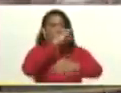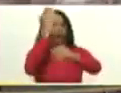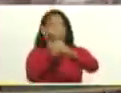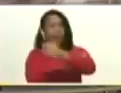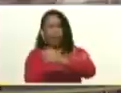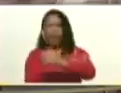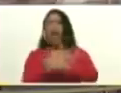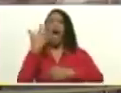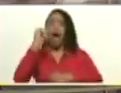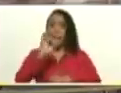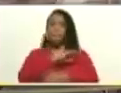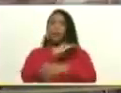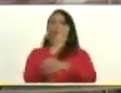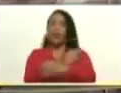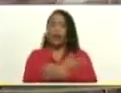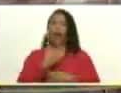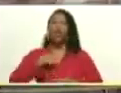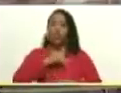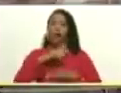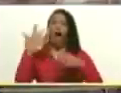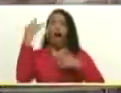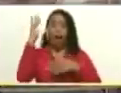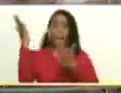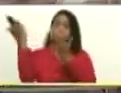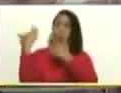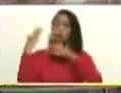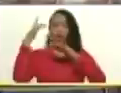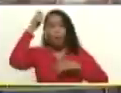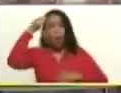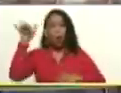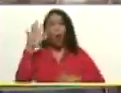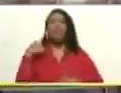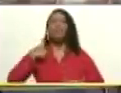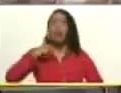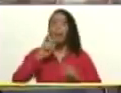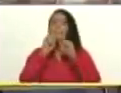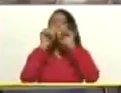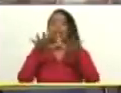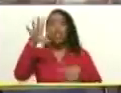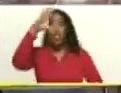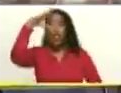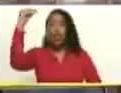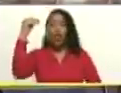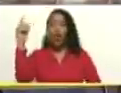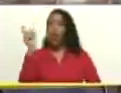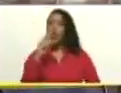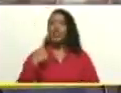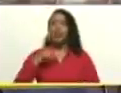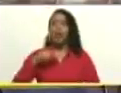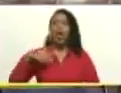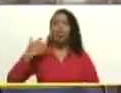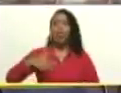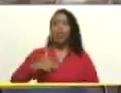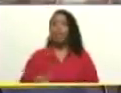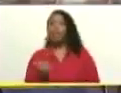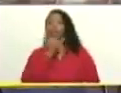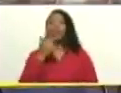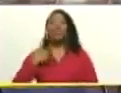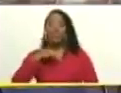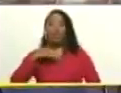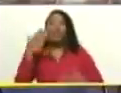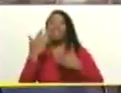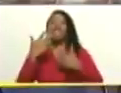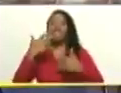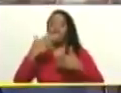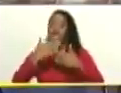tenemos el poder, tenemos el apoyo del pueblo y tenemos la bendición de Dios. No tenemos derecho a fallar. Nosotros lo que vamos